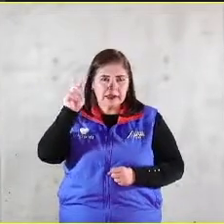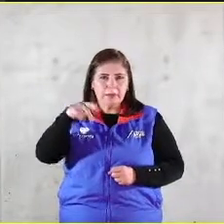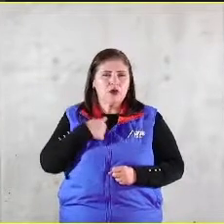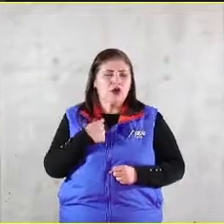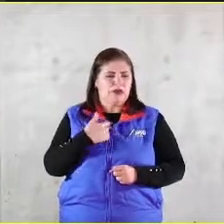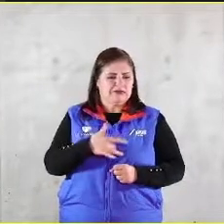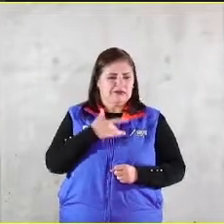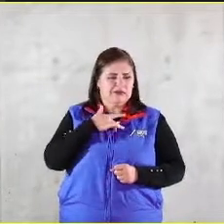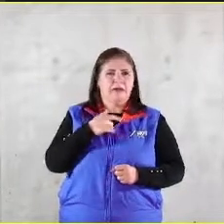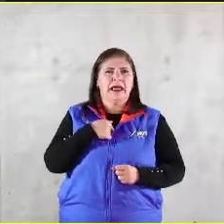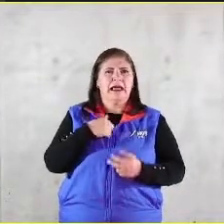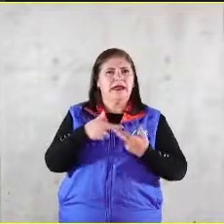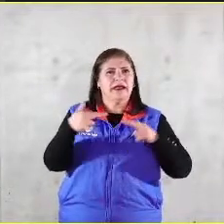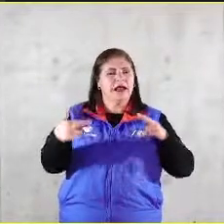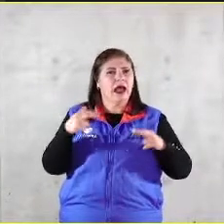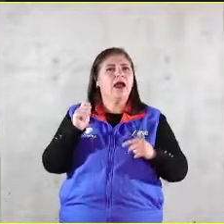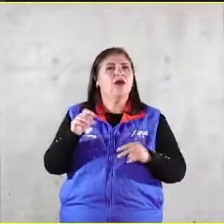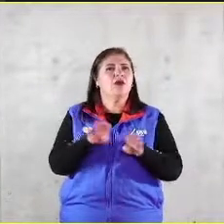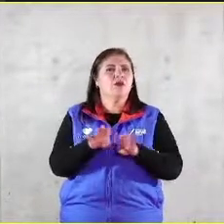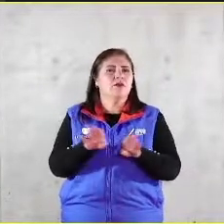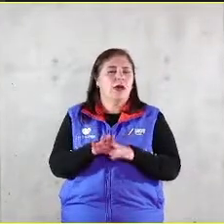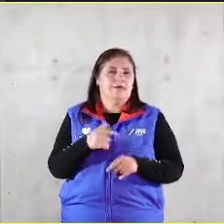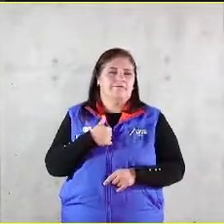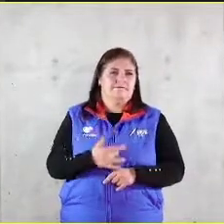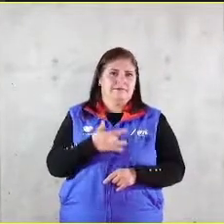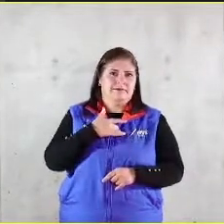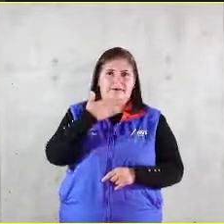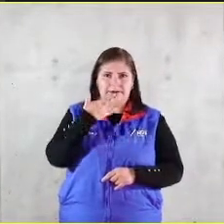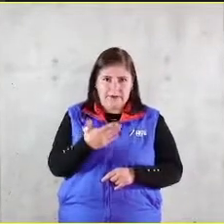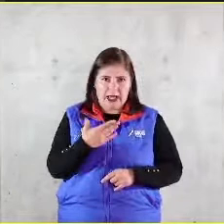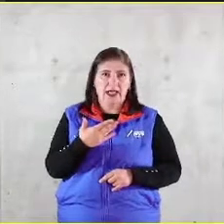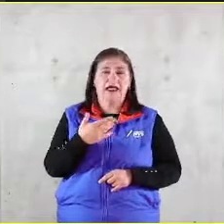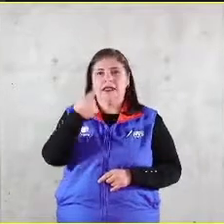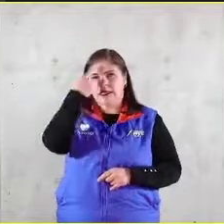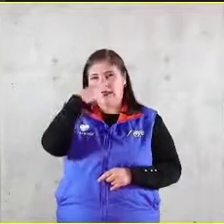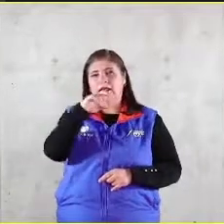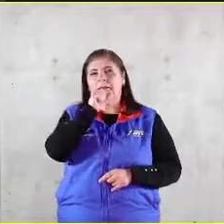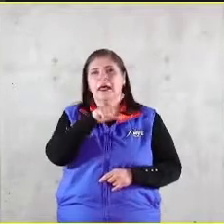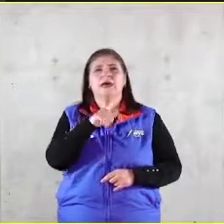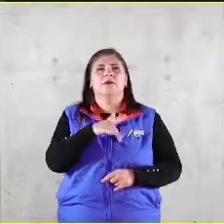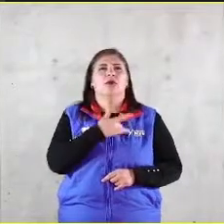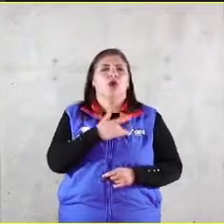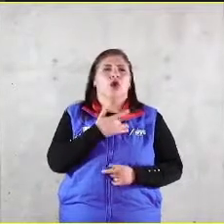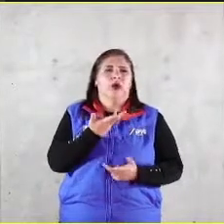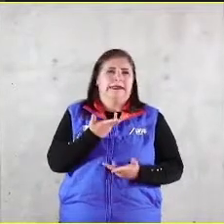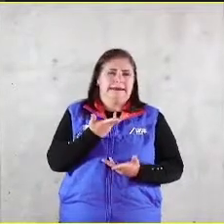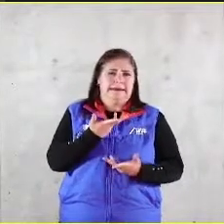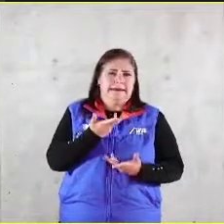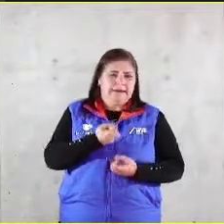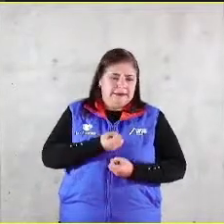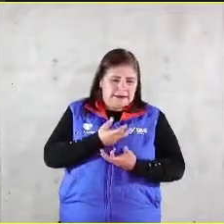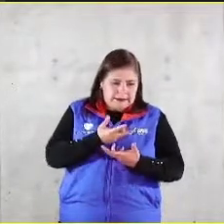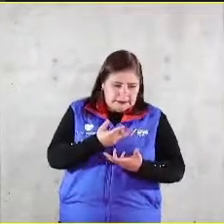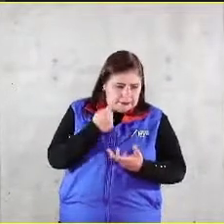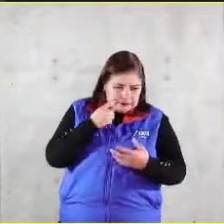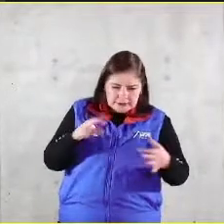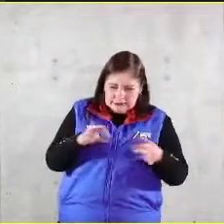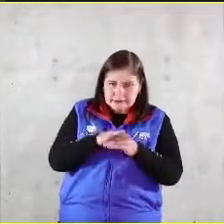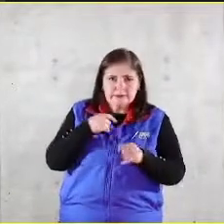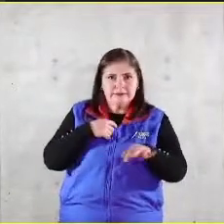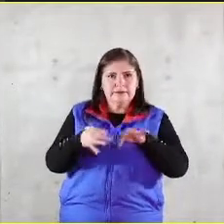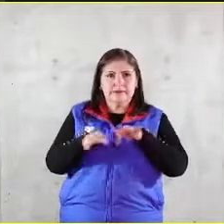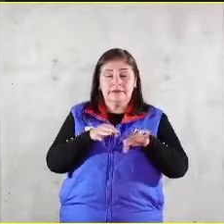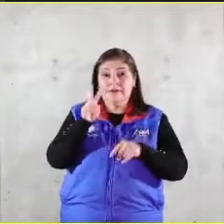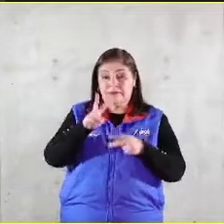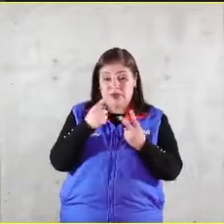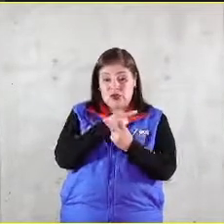los demás que es lo que genera el bien ser y la dimensión expresiva del trabajo como hemos dicho estas dos realidades